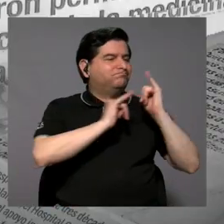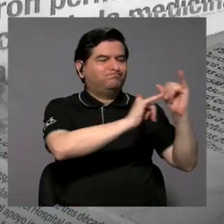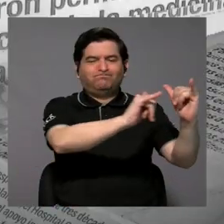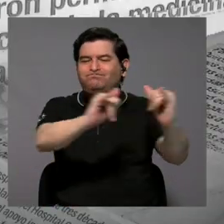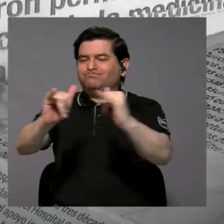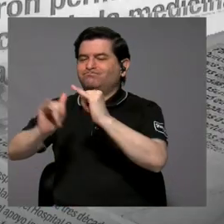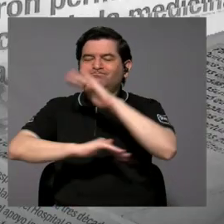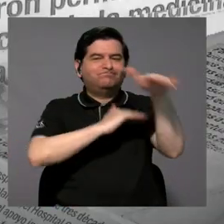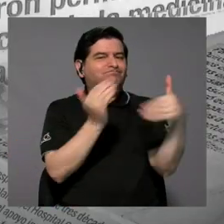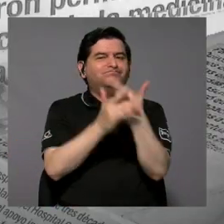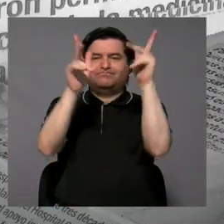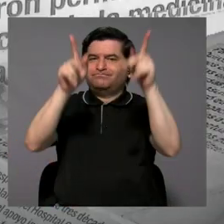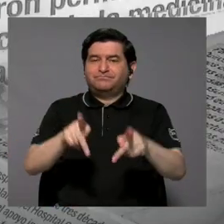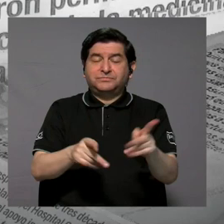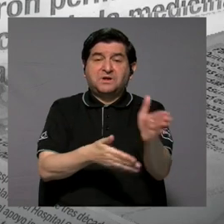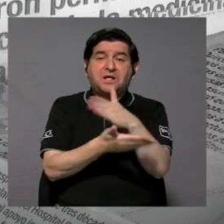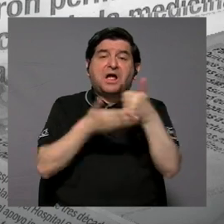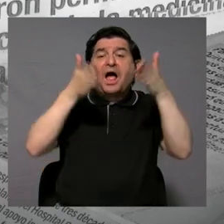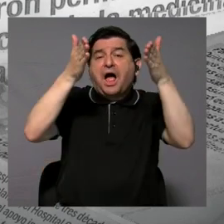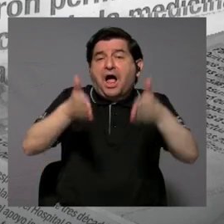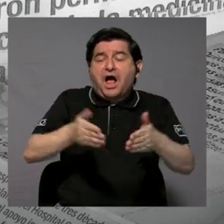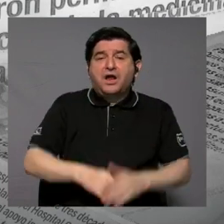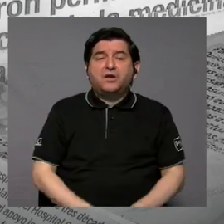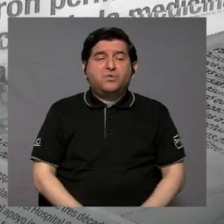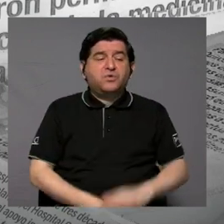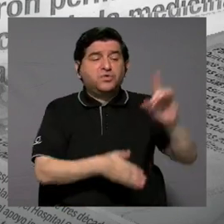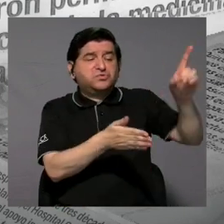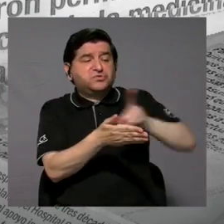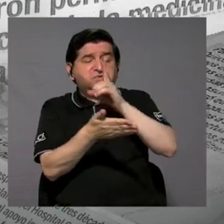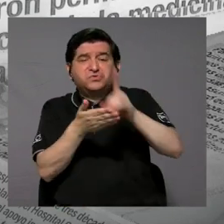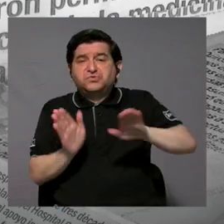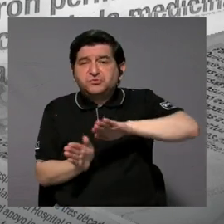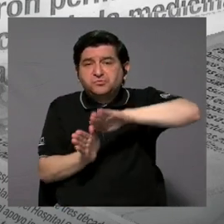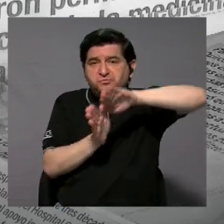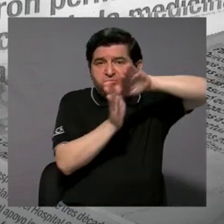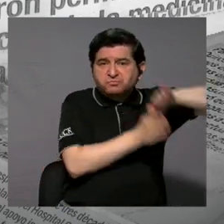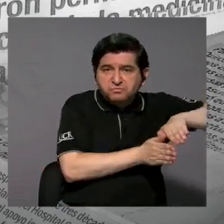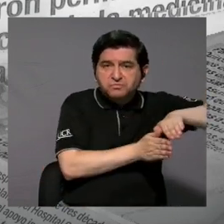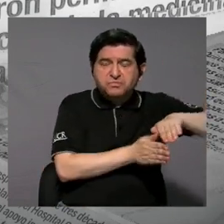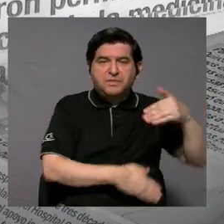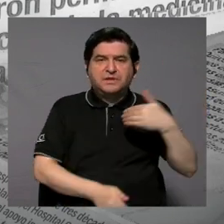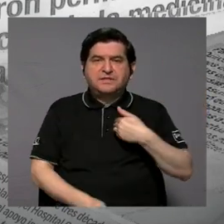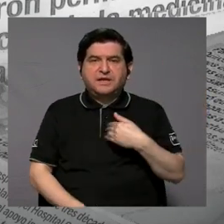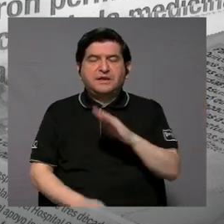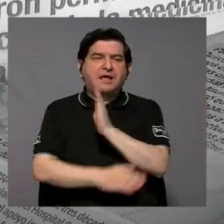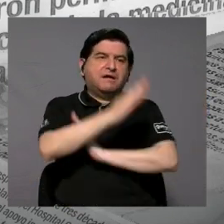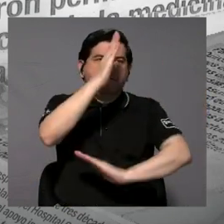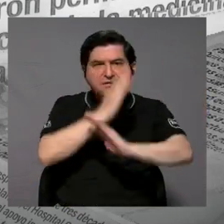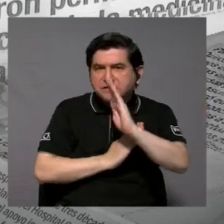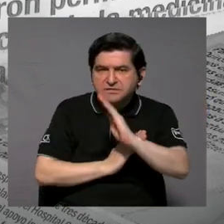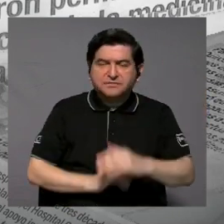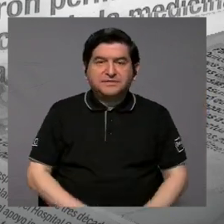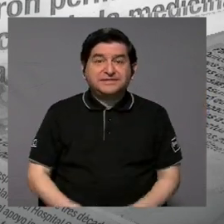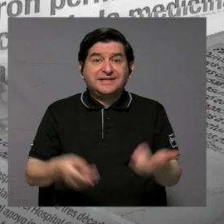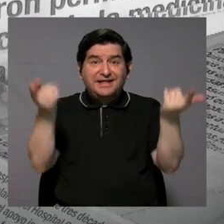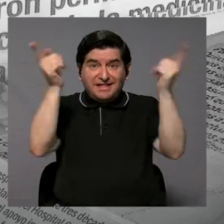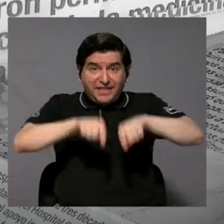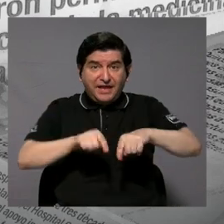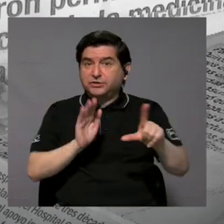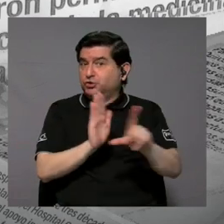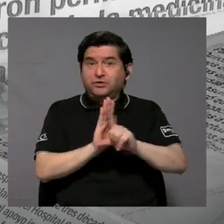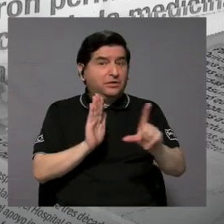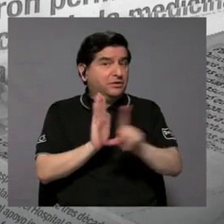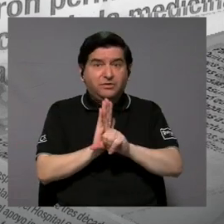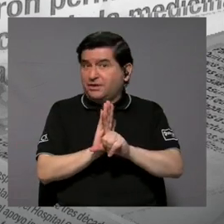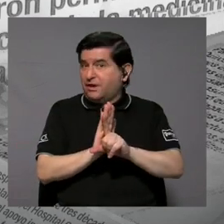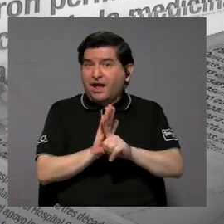por igual a todas las personas, a algunas personas se las está discriminando precisamente porque tienen algún tipo de discapacidad, y de hecho eso es